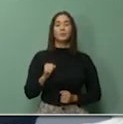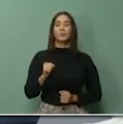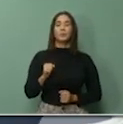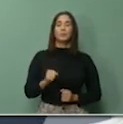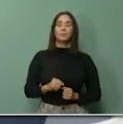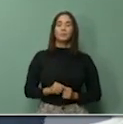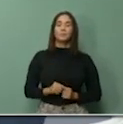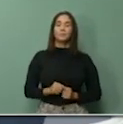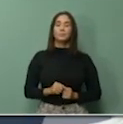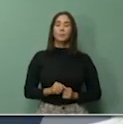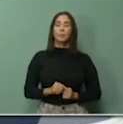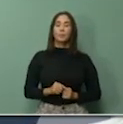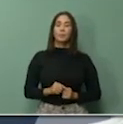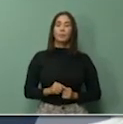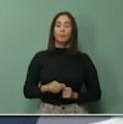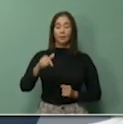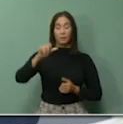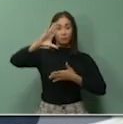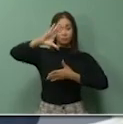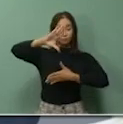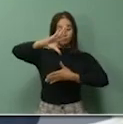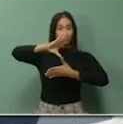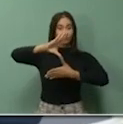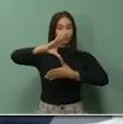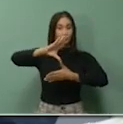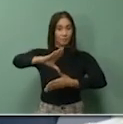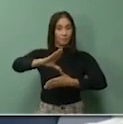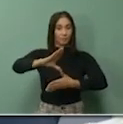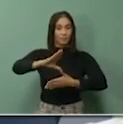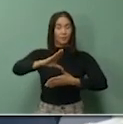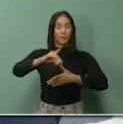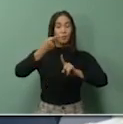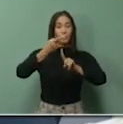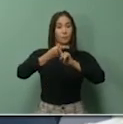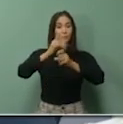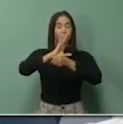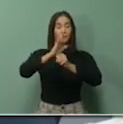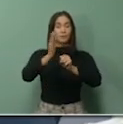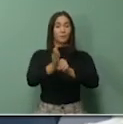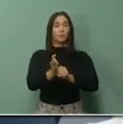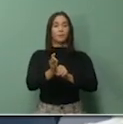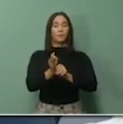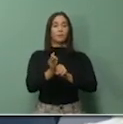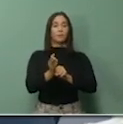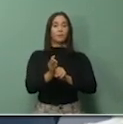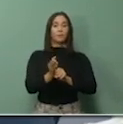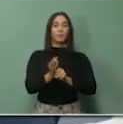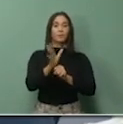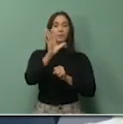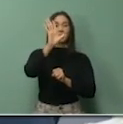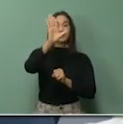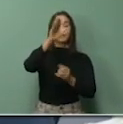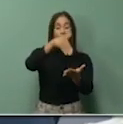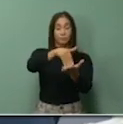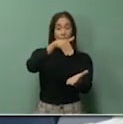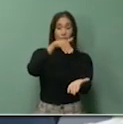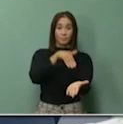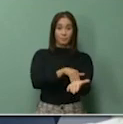mientras que en las Américas el número de casos confirmados es de 5